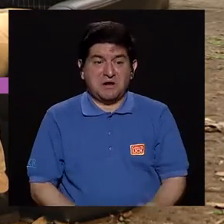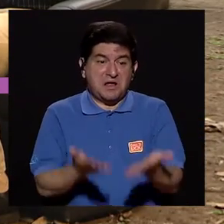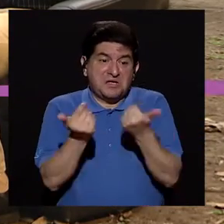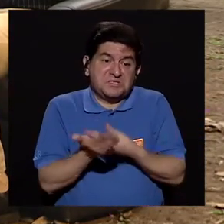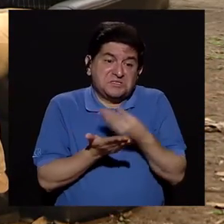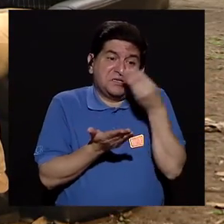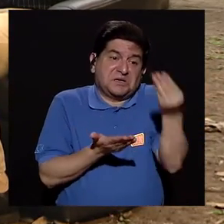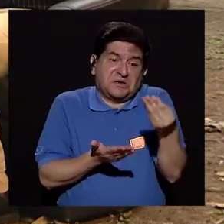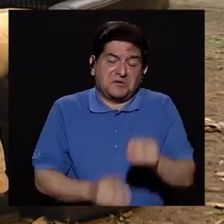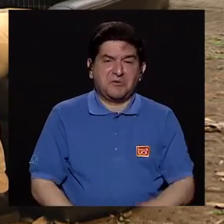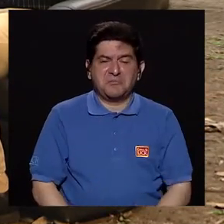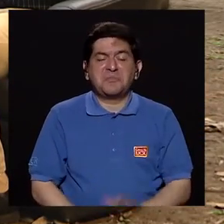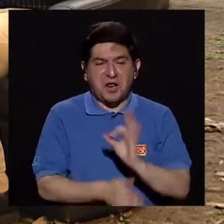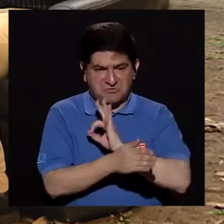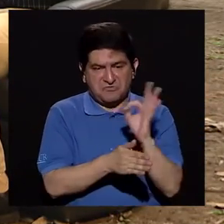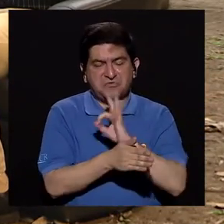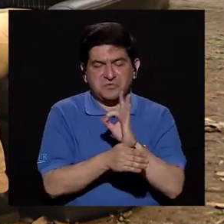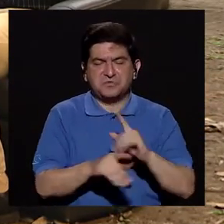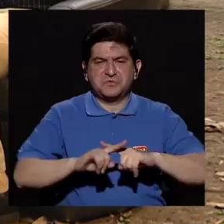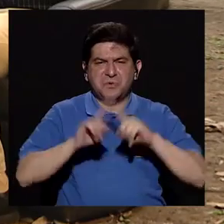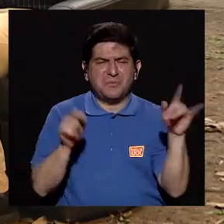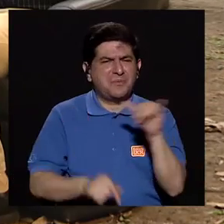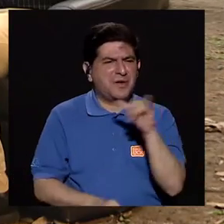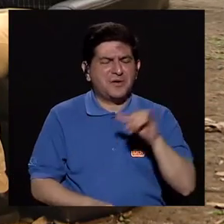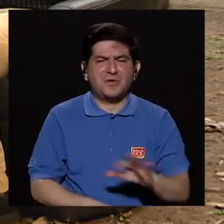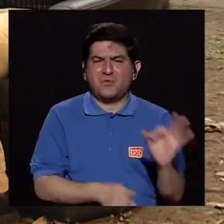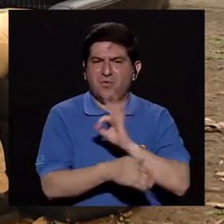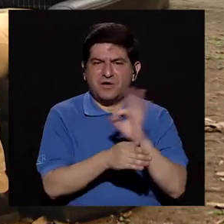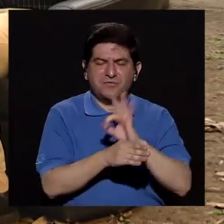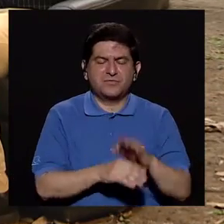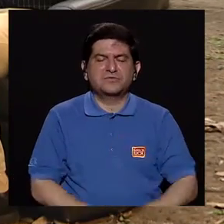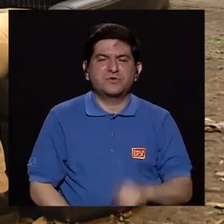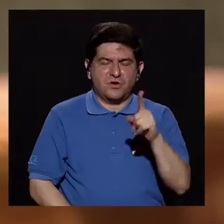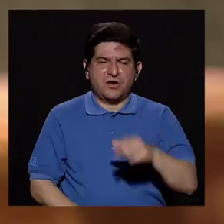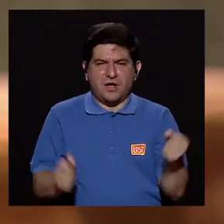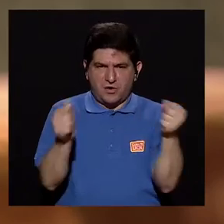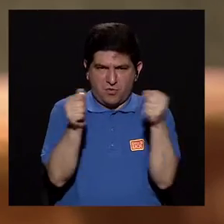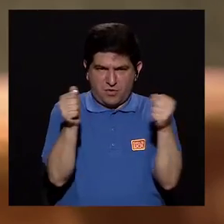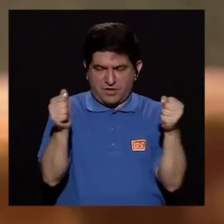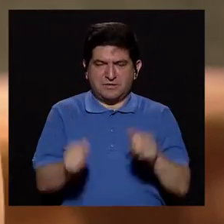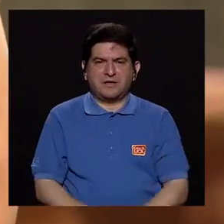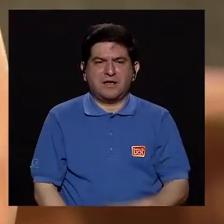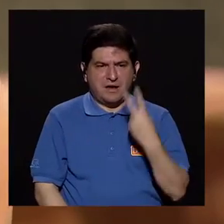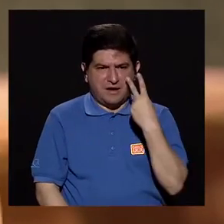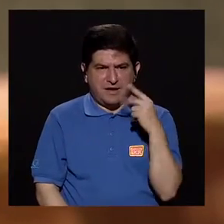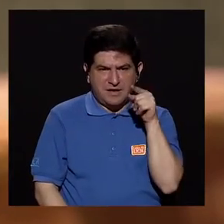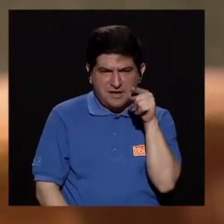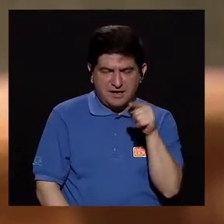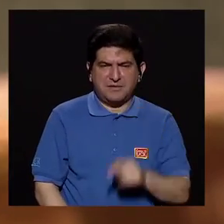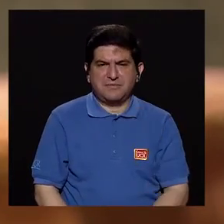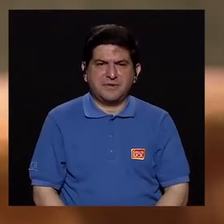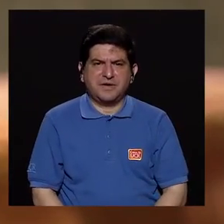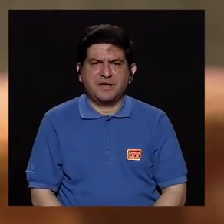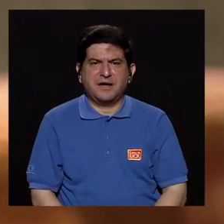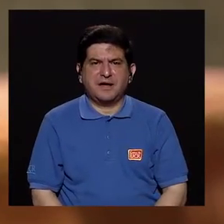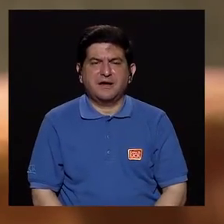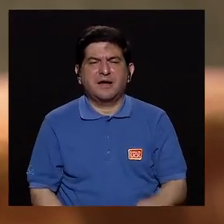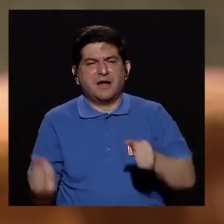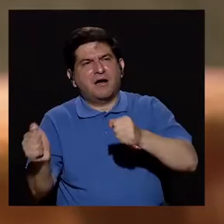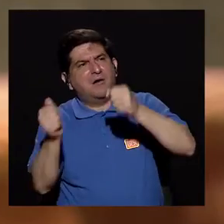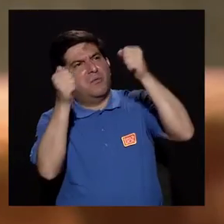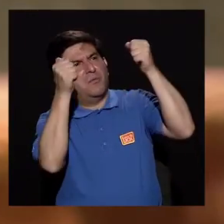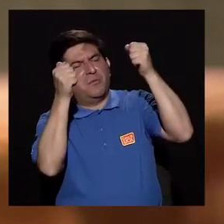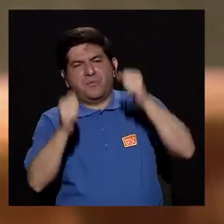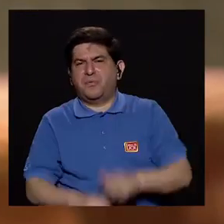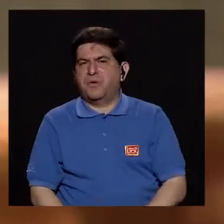ver, si se lo quieren comprar, pues sí funciona. Lo que pasa es que también funciona una tela que usted vea a través, o sea, la ponga